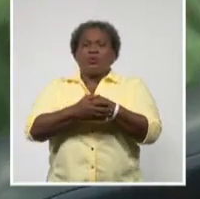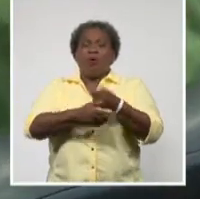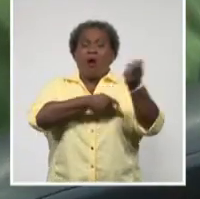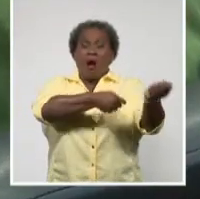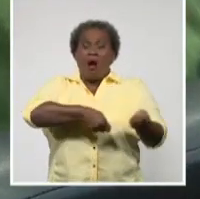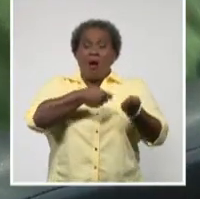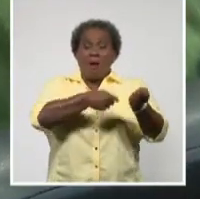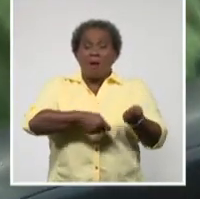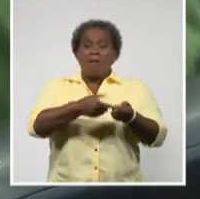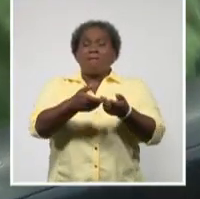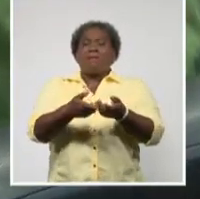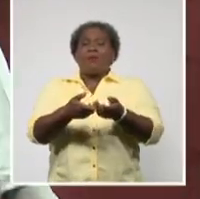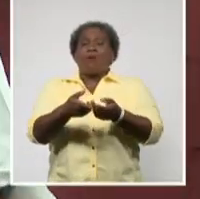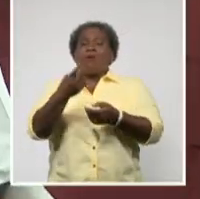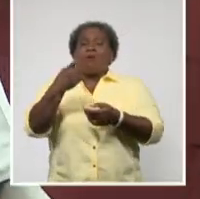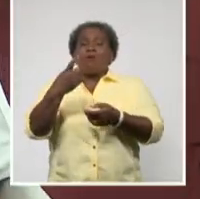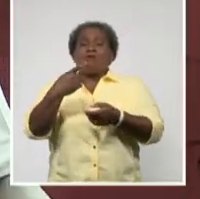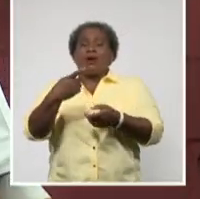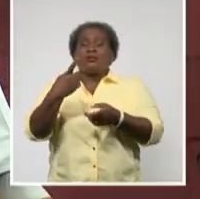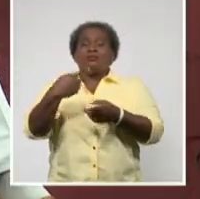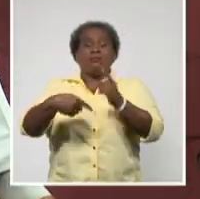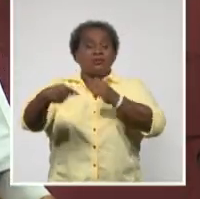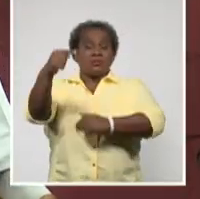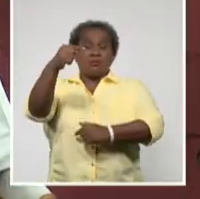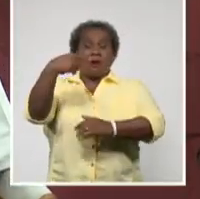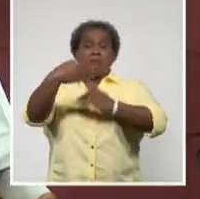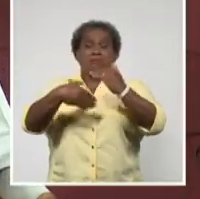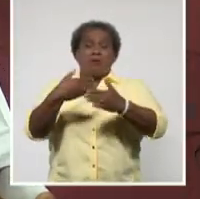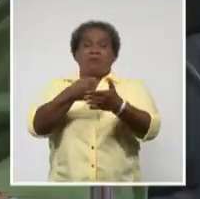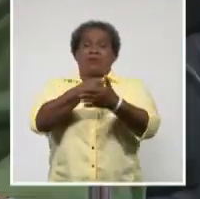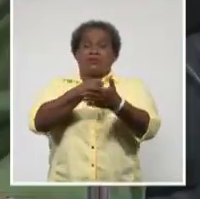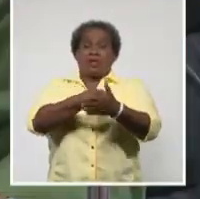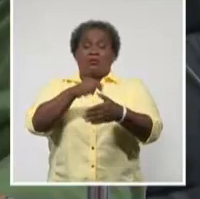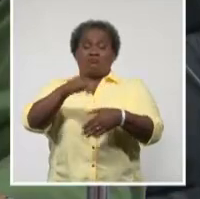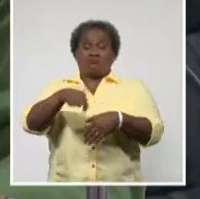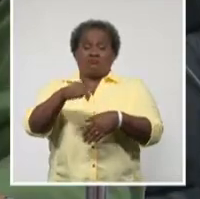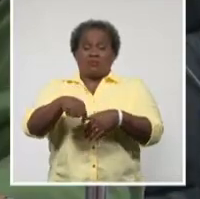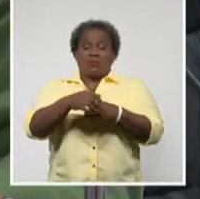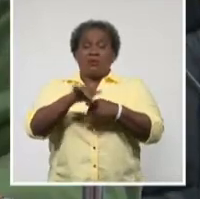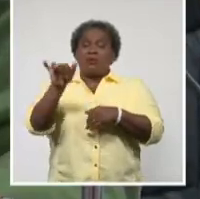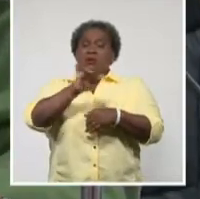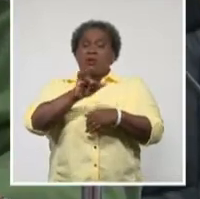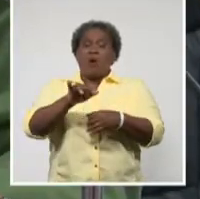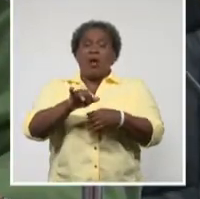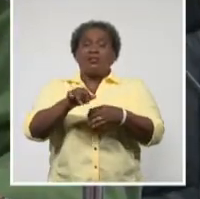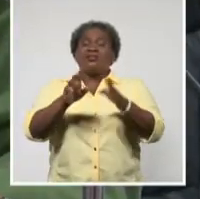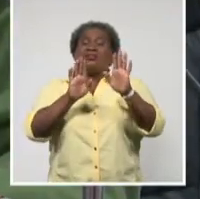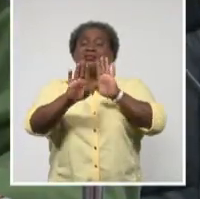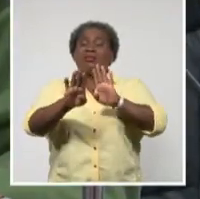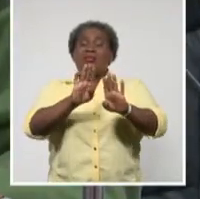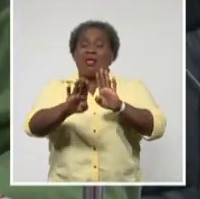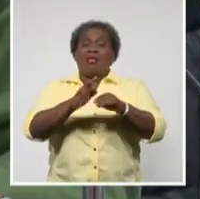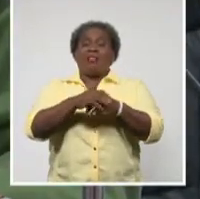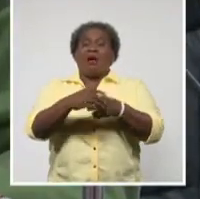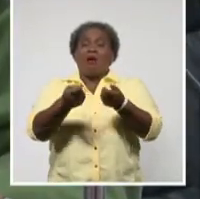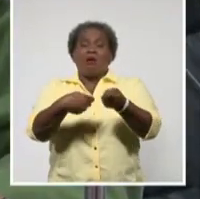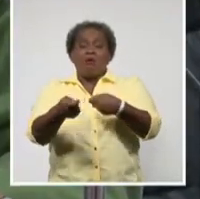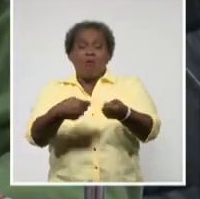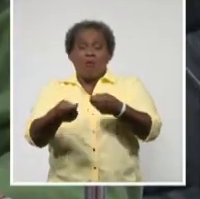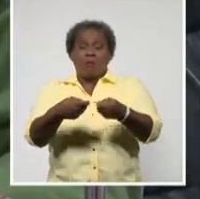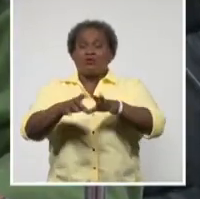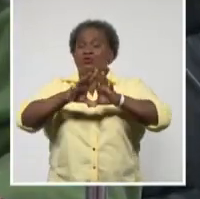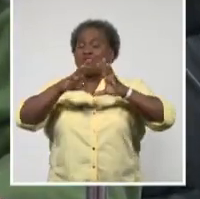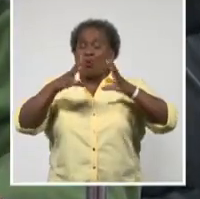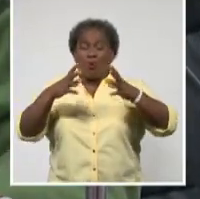desabastecimiento, el problema principal que estamos enfrentando en este momento. Igual que el tema de las PRD, el tema del comercio, todo